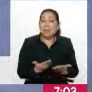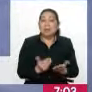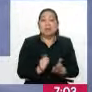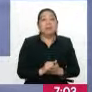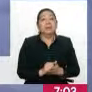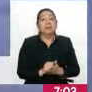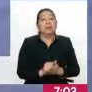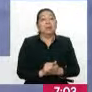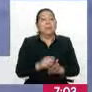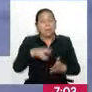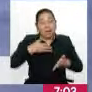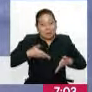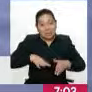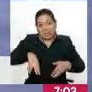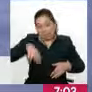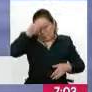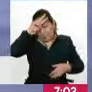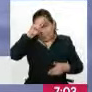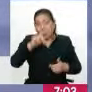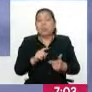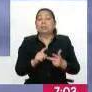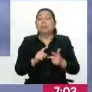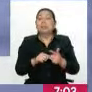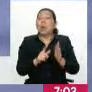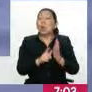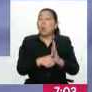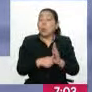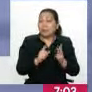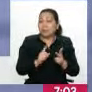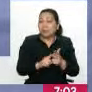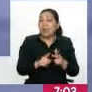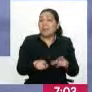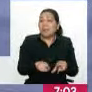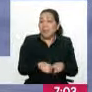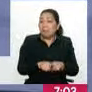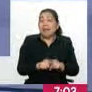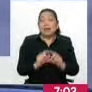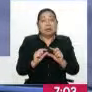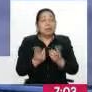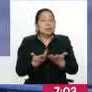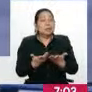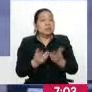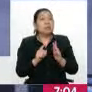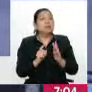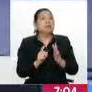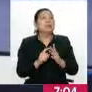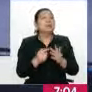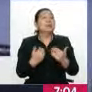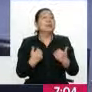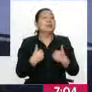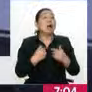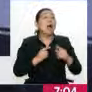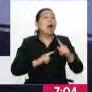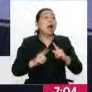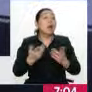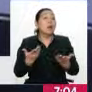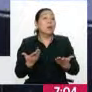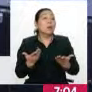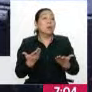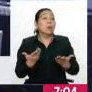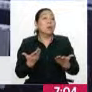ser peruano de nacimiento. Luego, también dentro de la convocatoria vamos a tener algunos